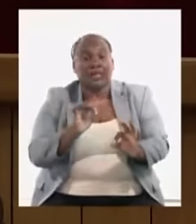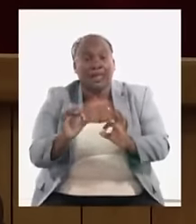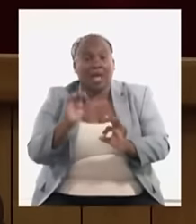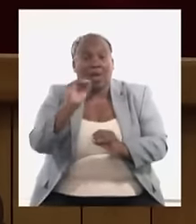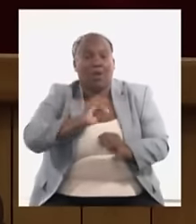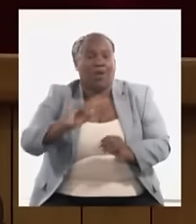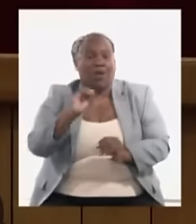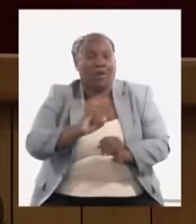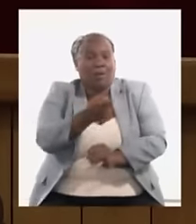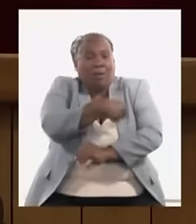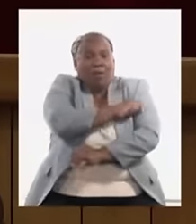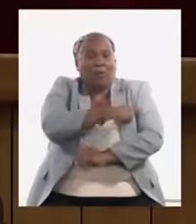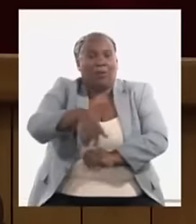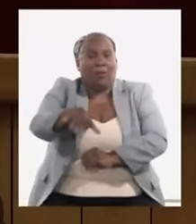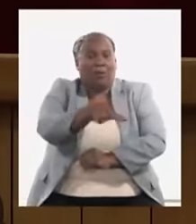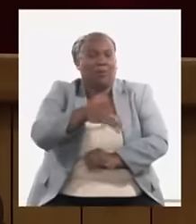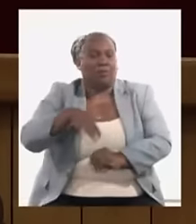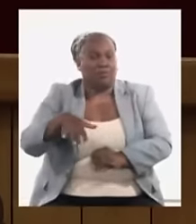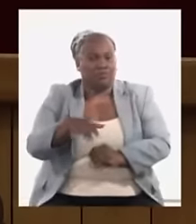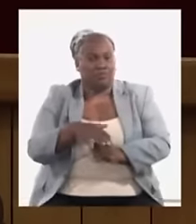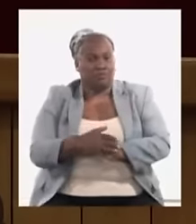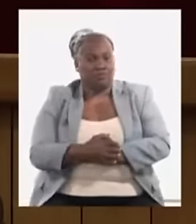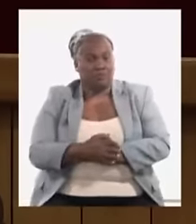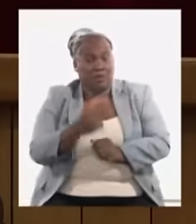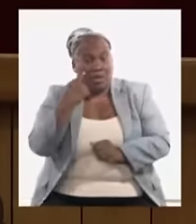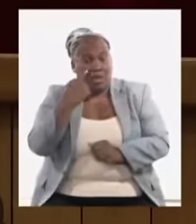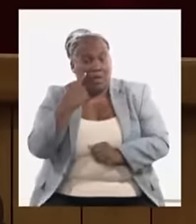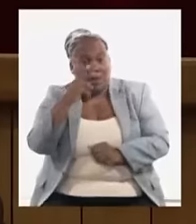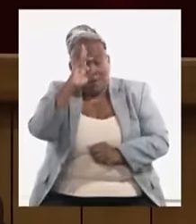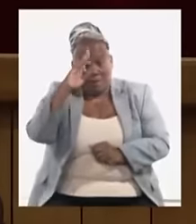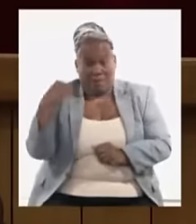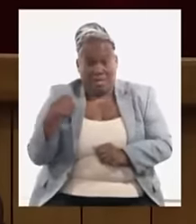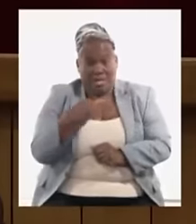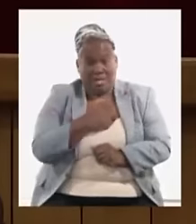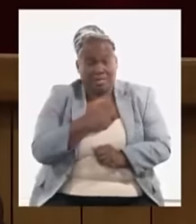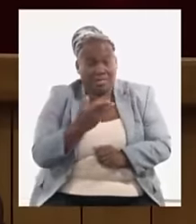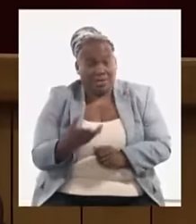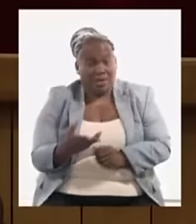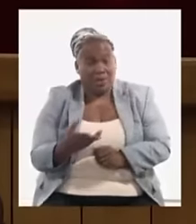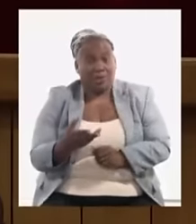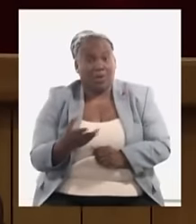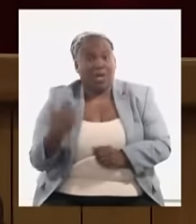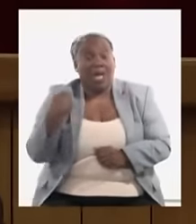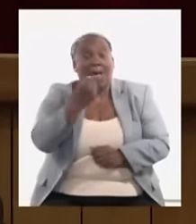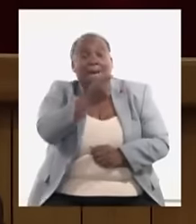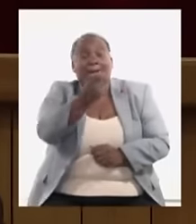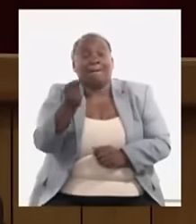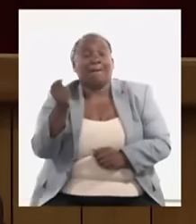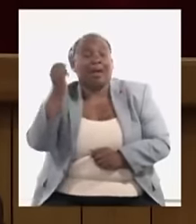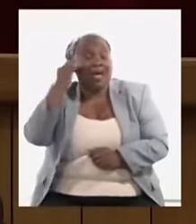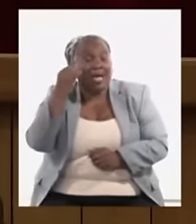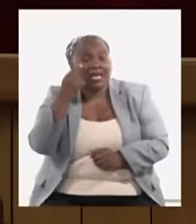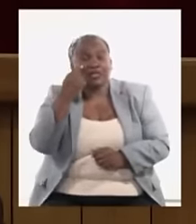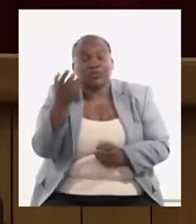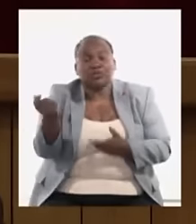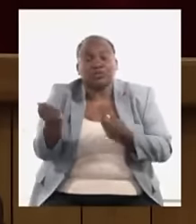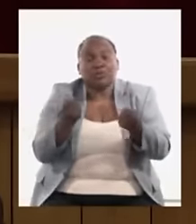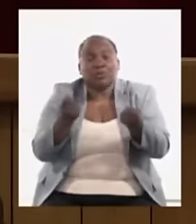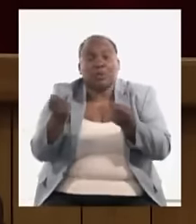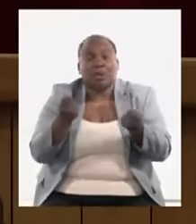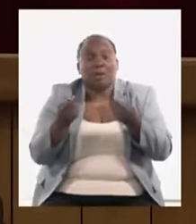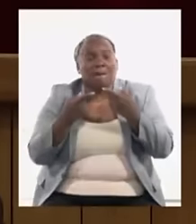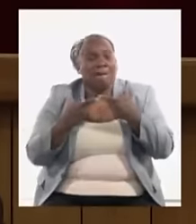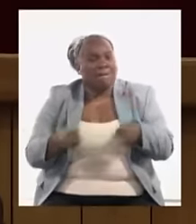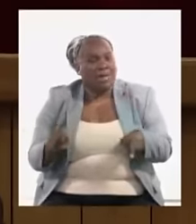de la población que tenemos que ver un médico un maestro que tiene un carrito ver como lo apoyamos en este sentido pero no